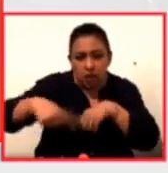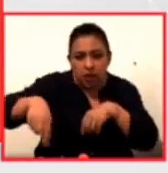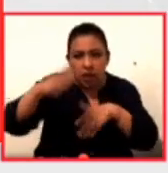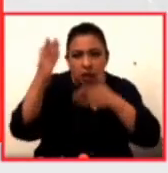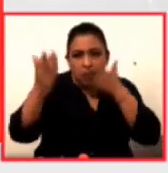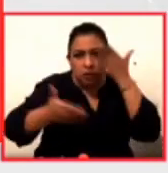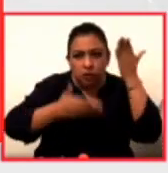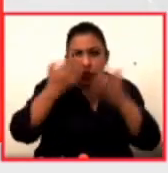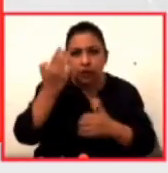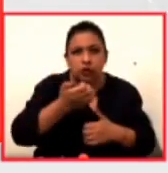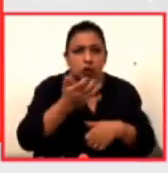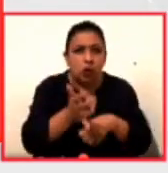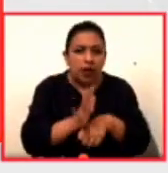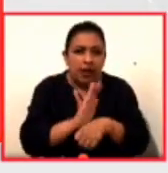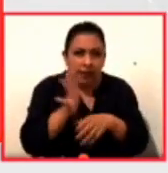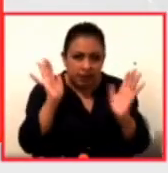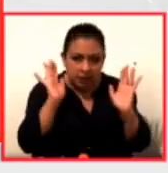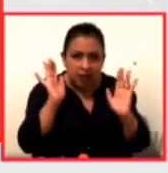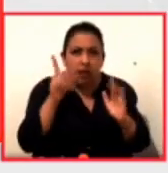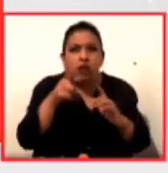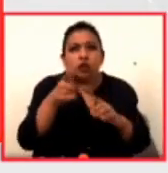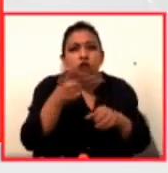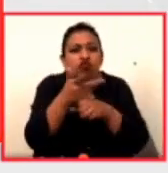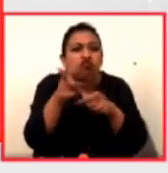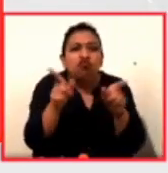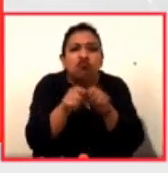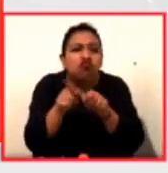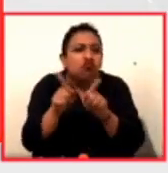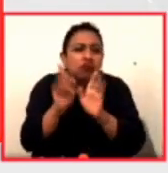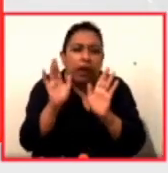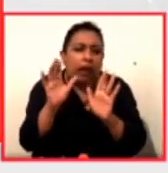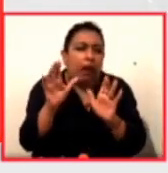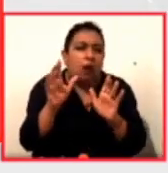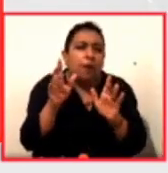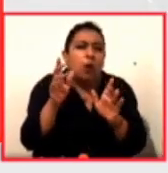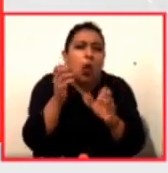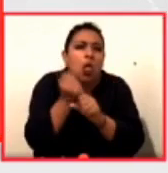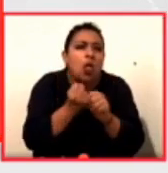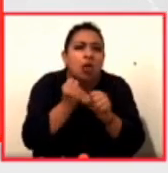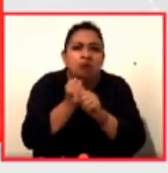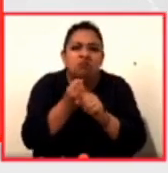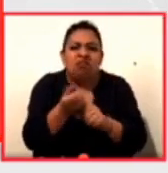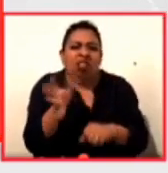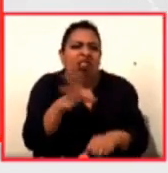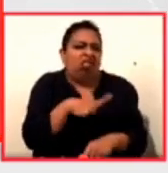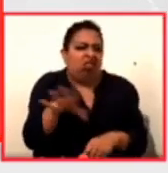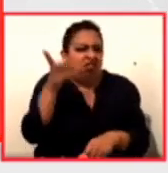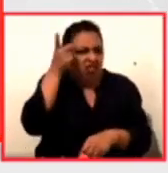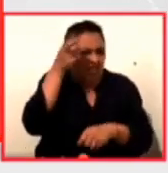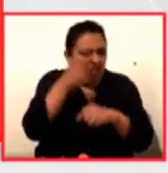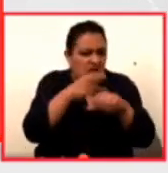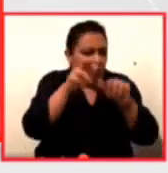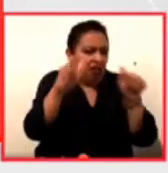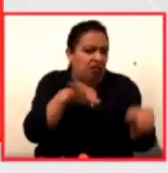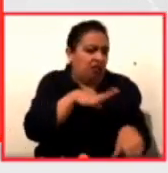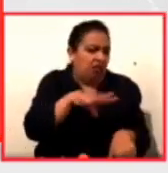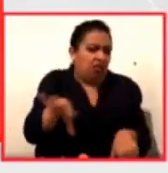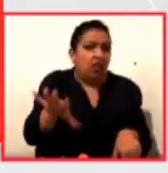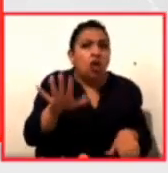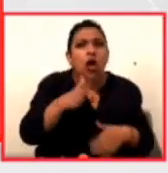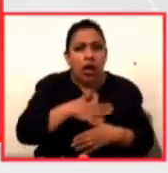las escuelas de cine que eran sus cortos y sus ejercicios en donde pues nadie quería hacer dirección de arte todo el mundo quería hacer